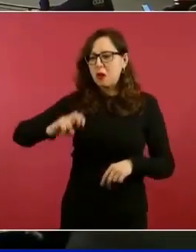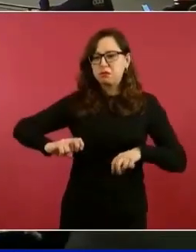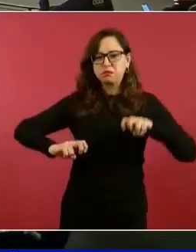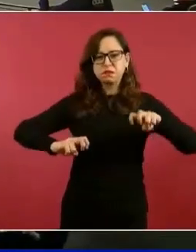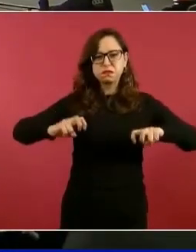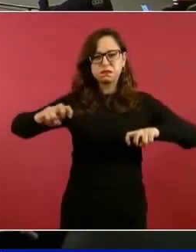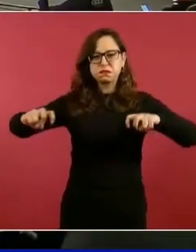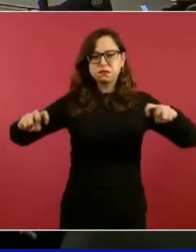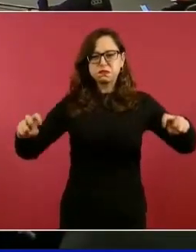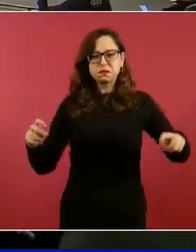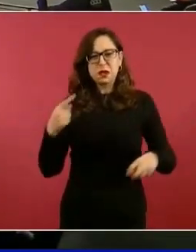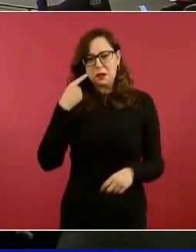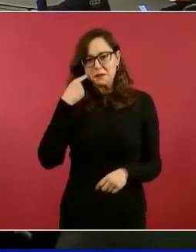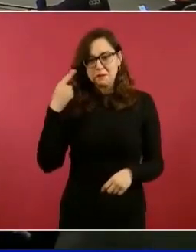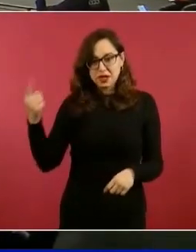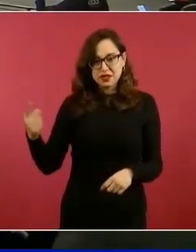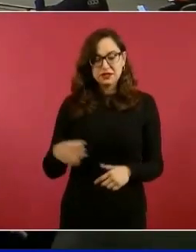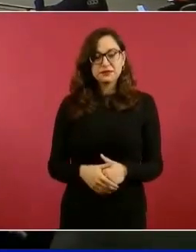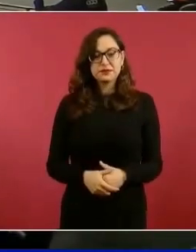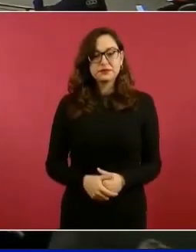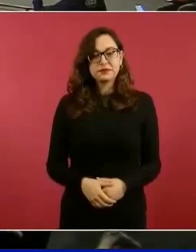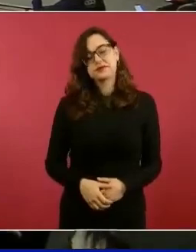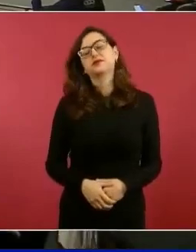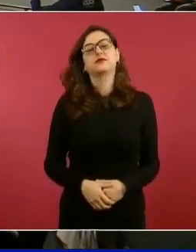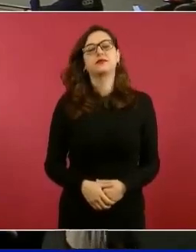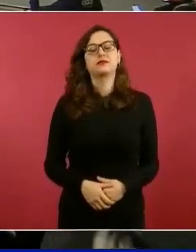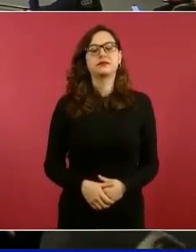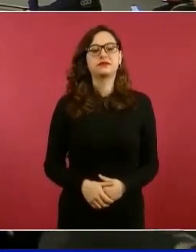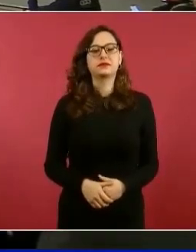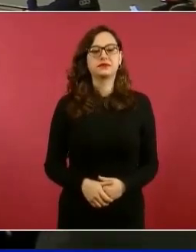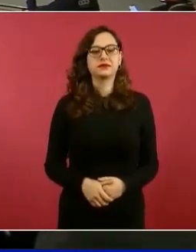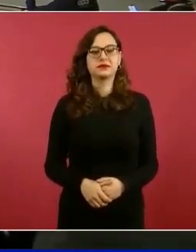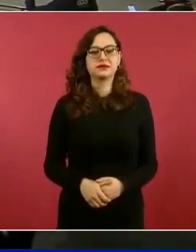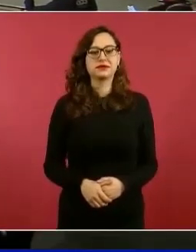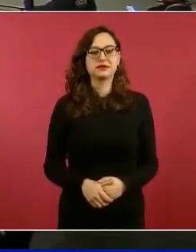Miren, no la puedes abrir más, bueno.